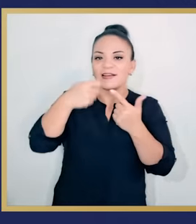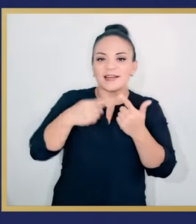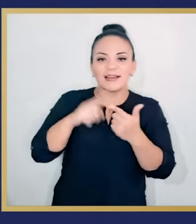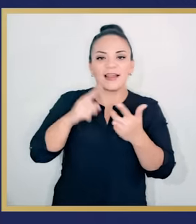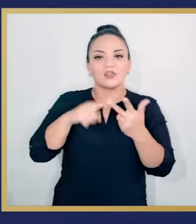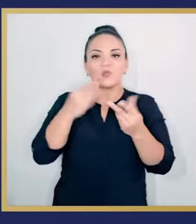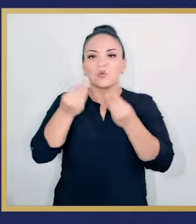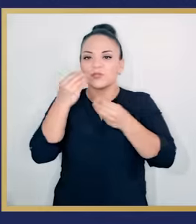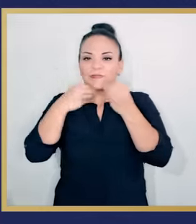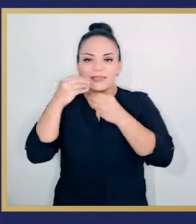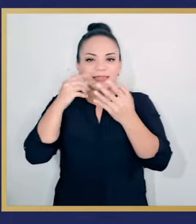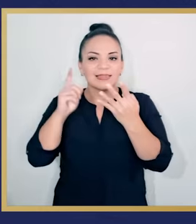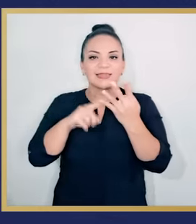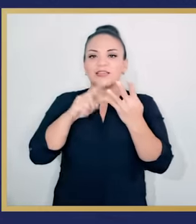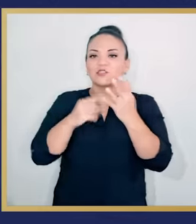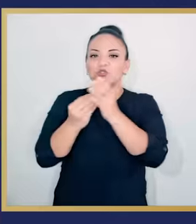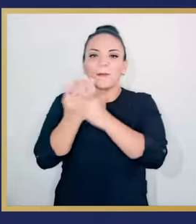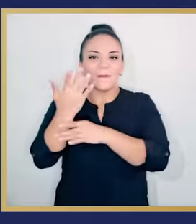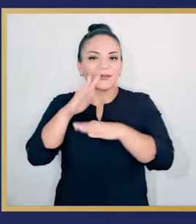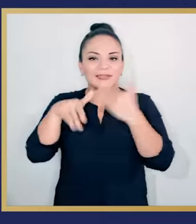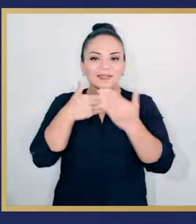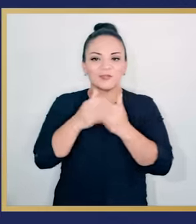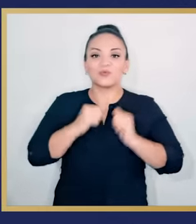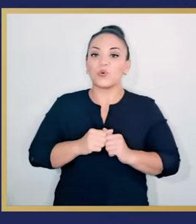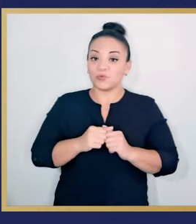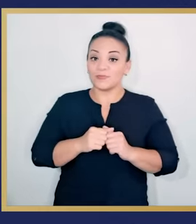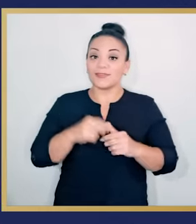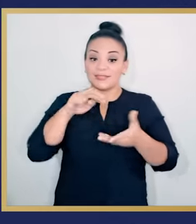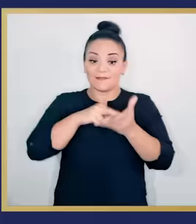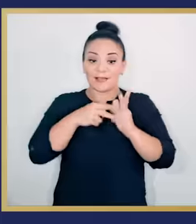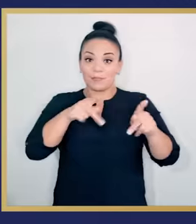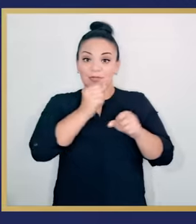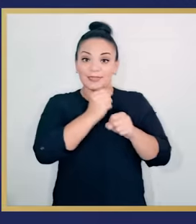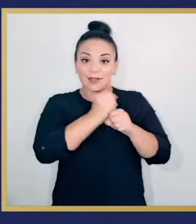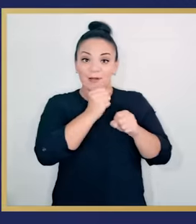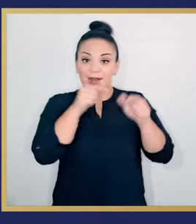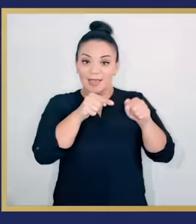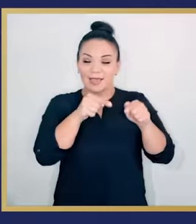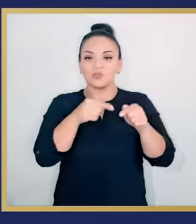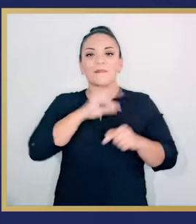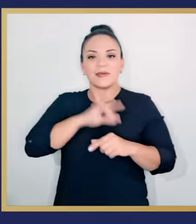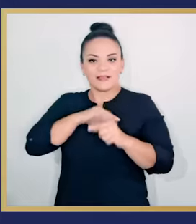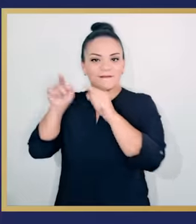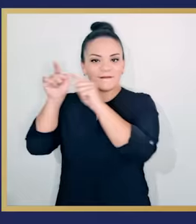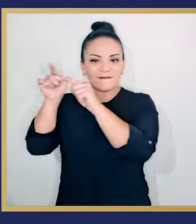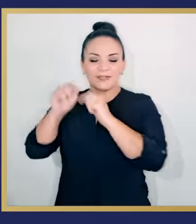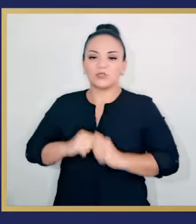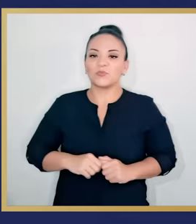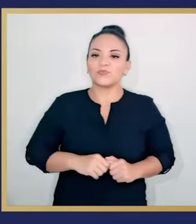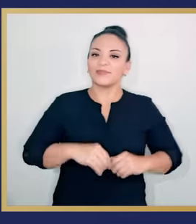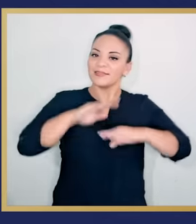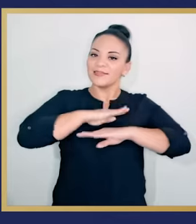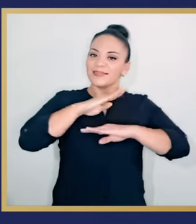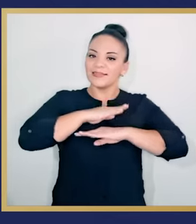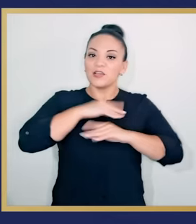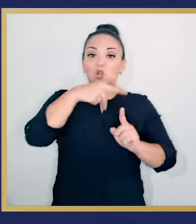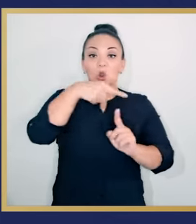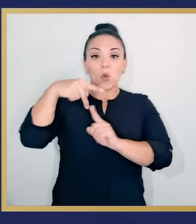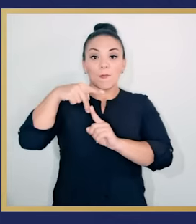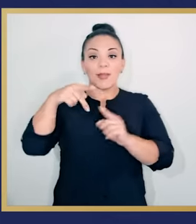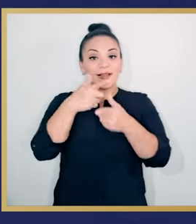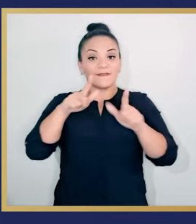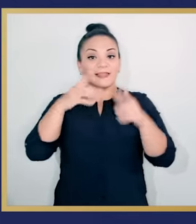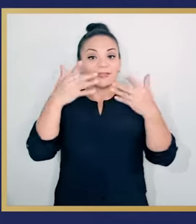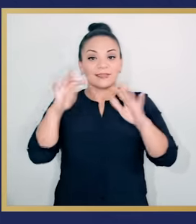frutas tropicables, productos alimenticios y plantas ornamentales, por citar algunos, costarán de los beneficios de este acuerdo. Nos complace